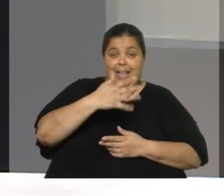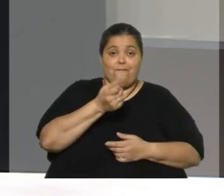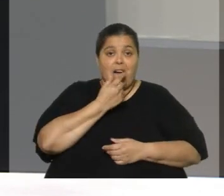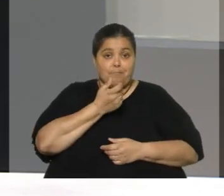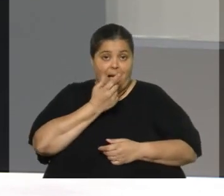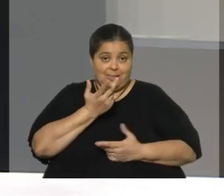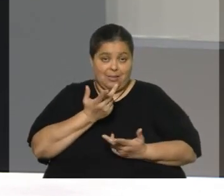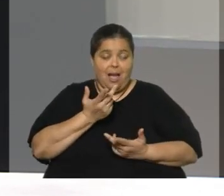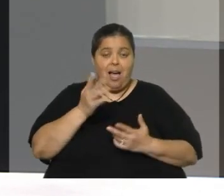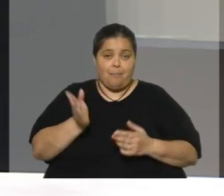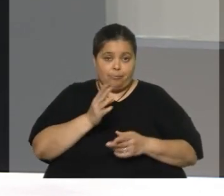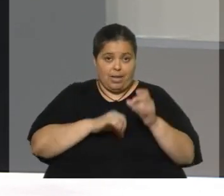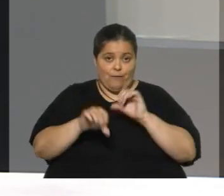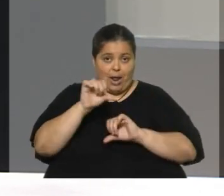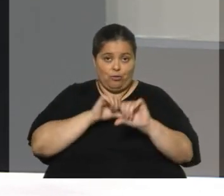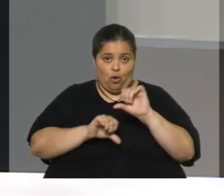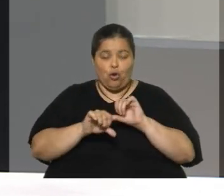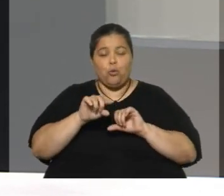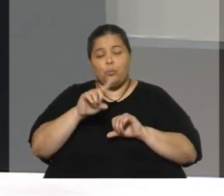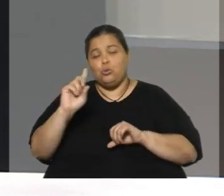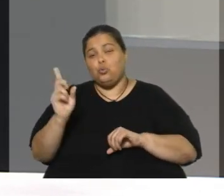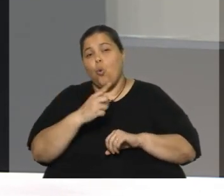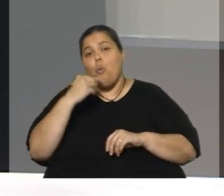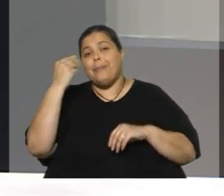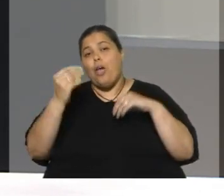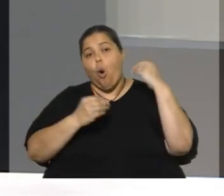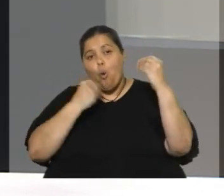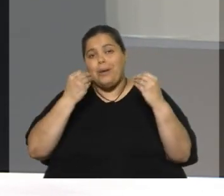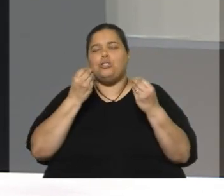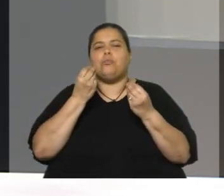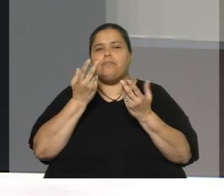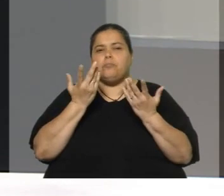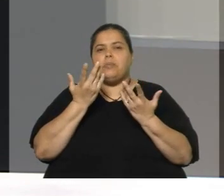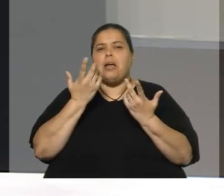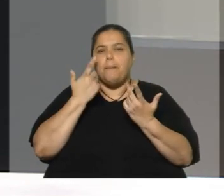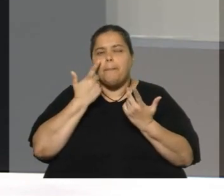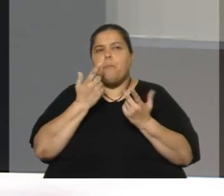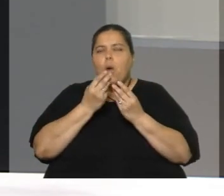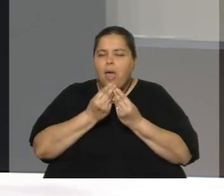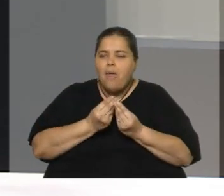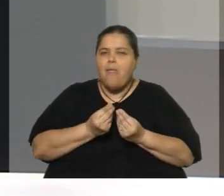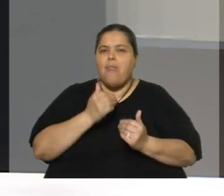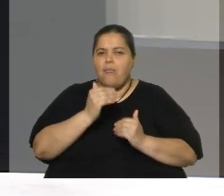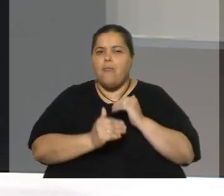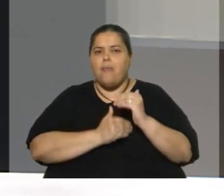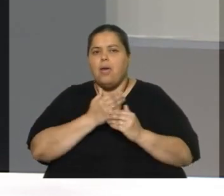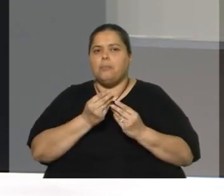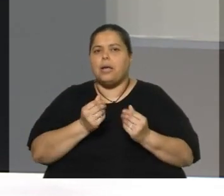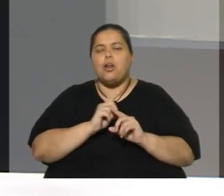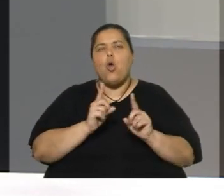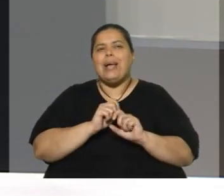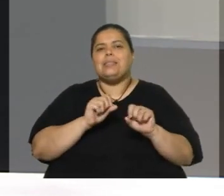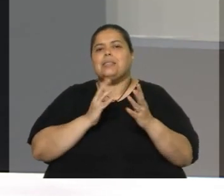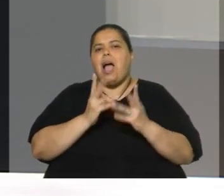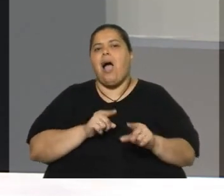bueno, la preocupación, cuando uno entra en detalle se puede ir mitigando. Primero porque no es algo automático.